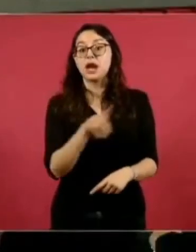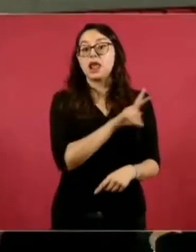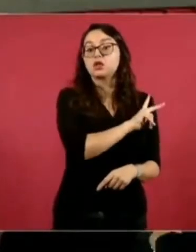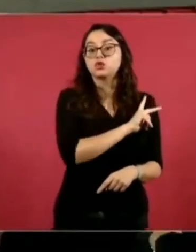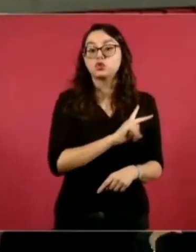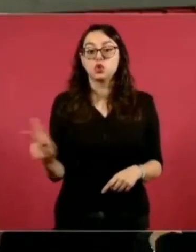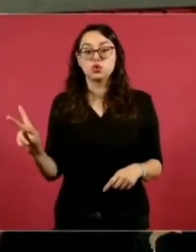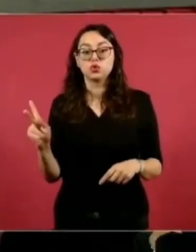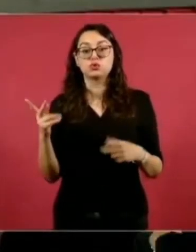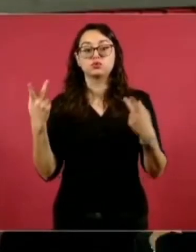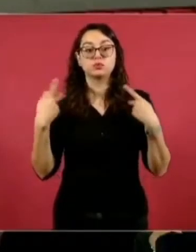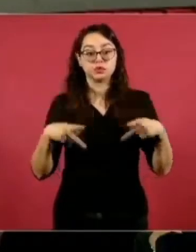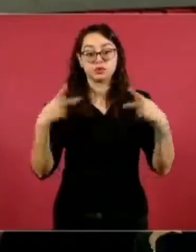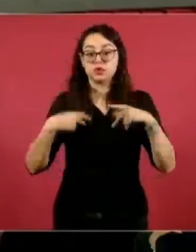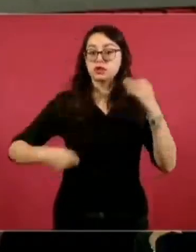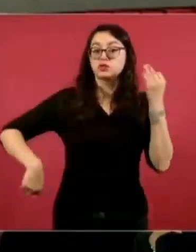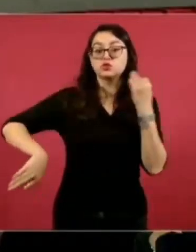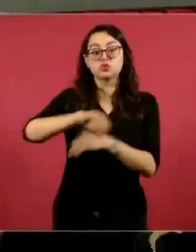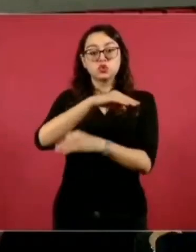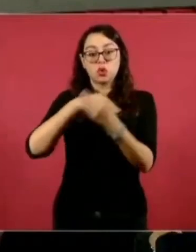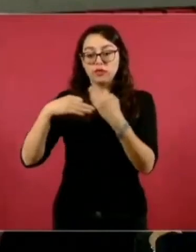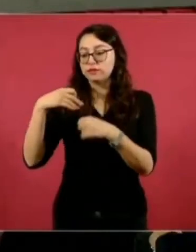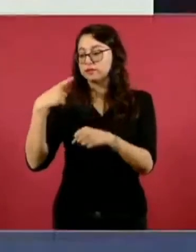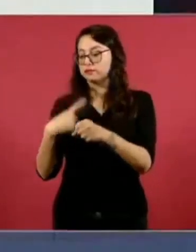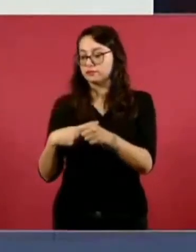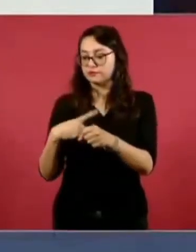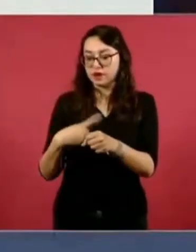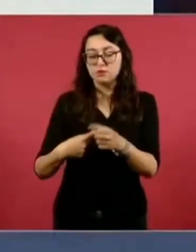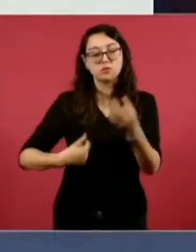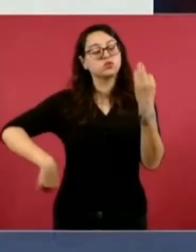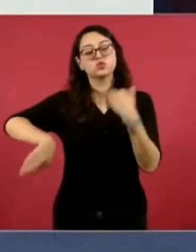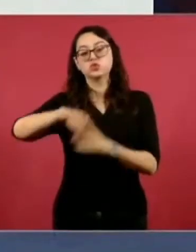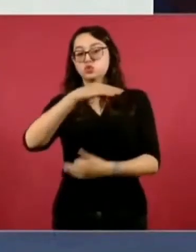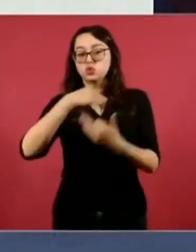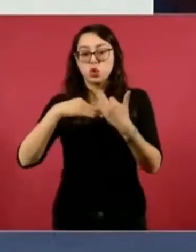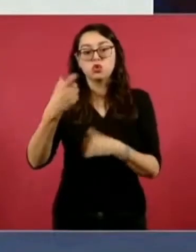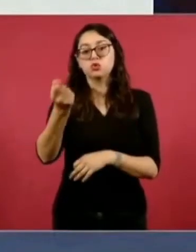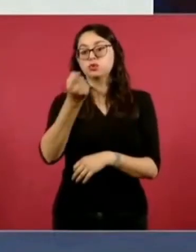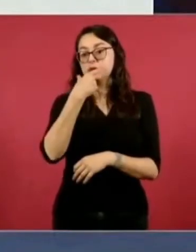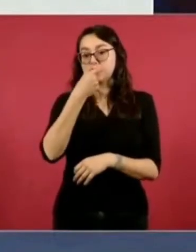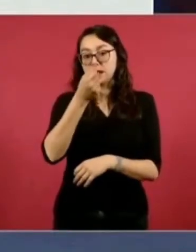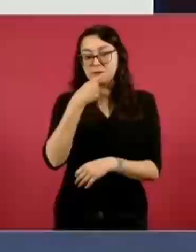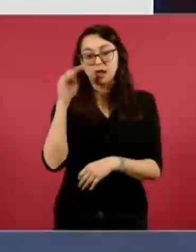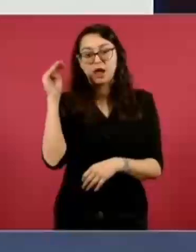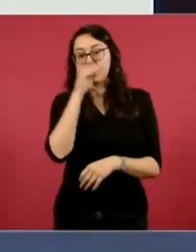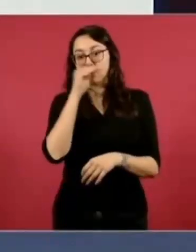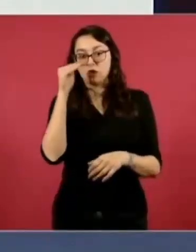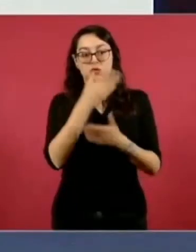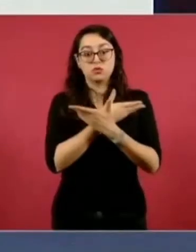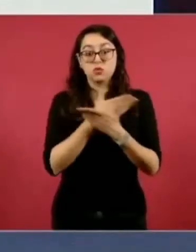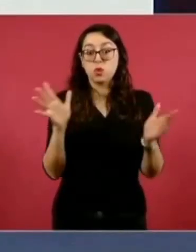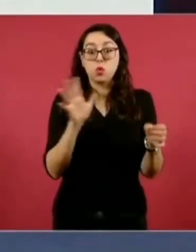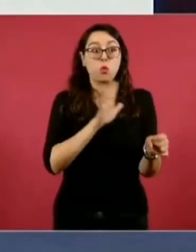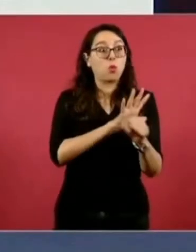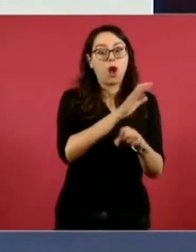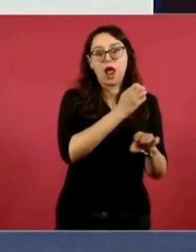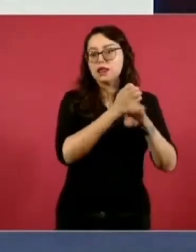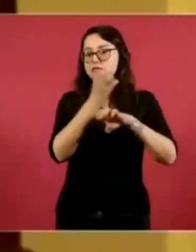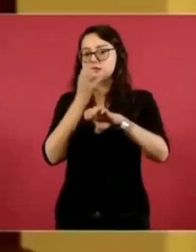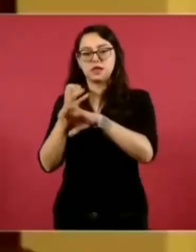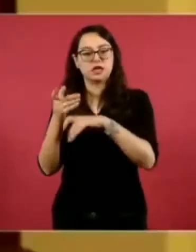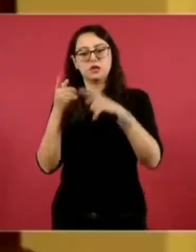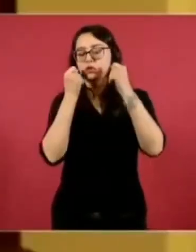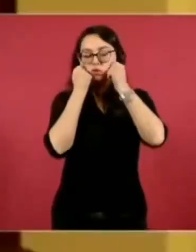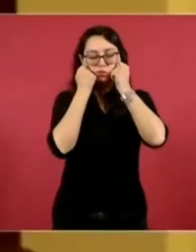los padecimientos, todos los medicamentos de manera gratuita, sin importar en qué estado de la República se esté,